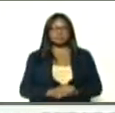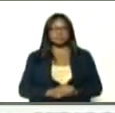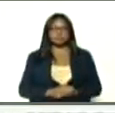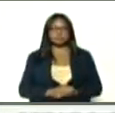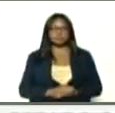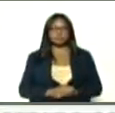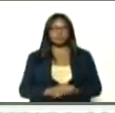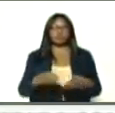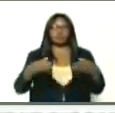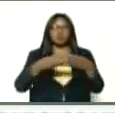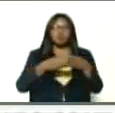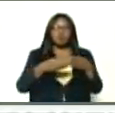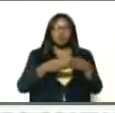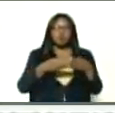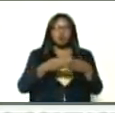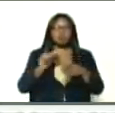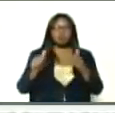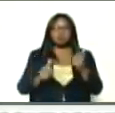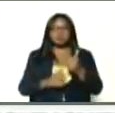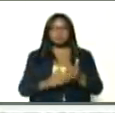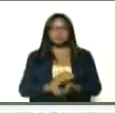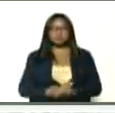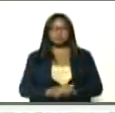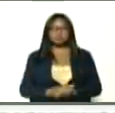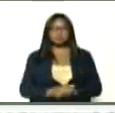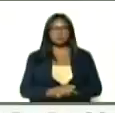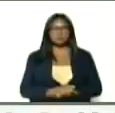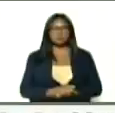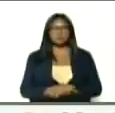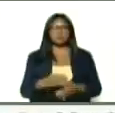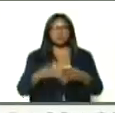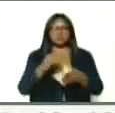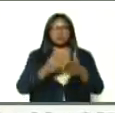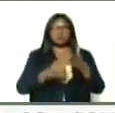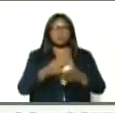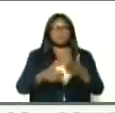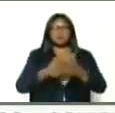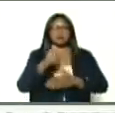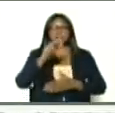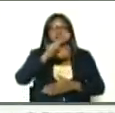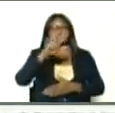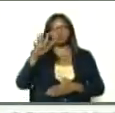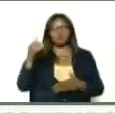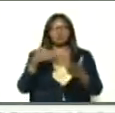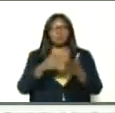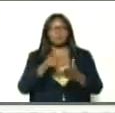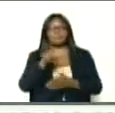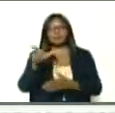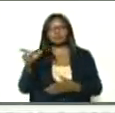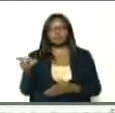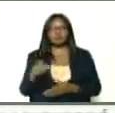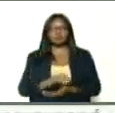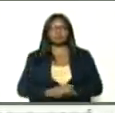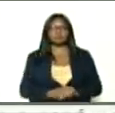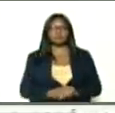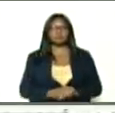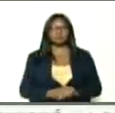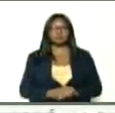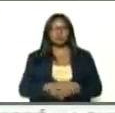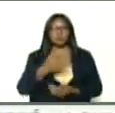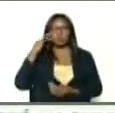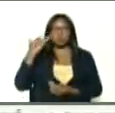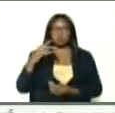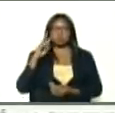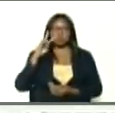clase media, de clase media, han inscrito, más de 350 mil personas, náhuara,